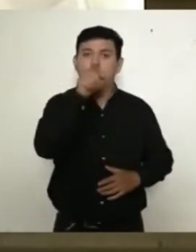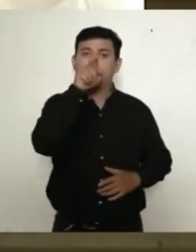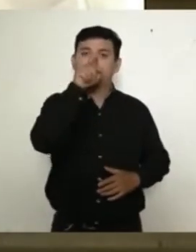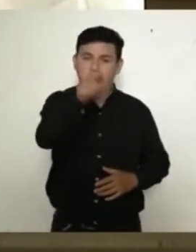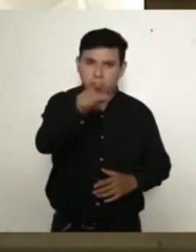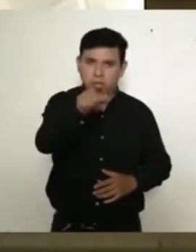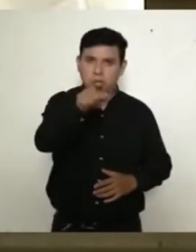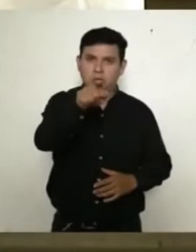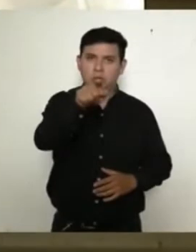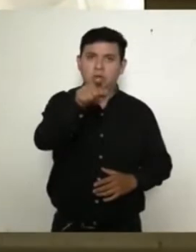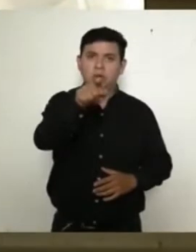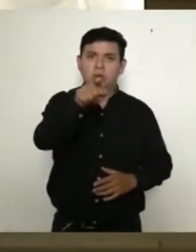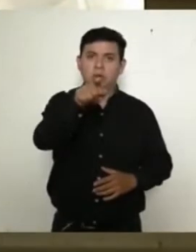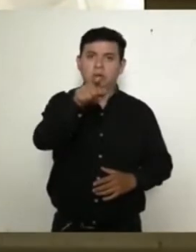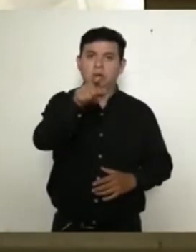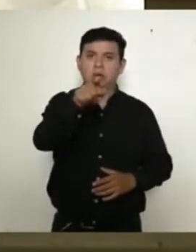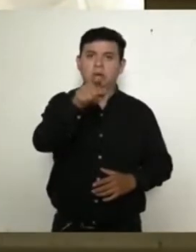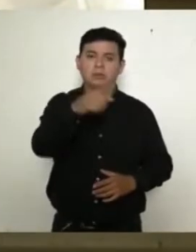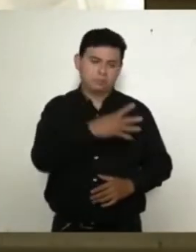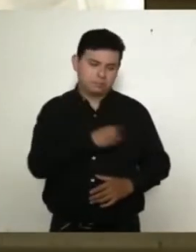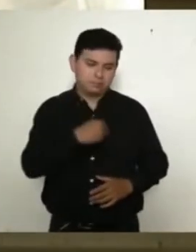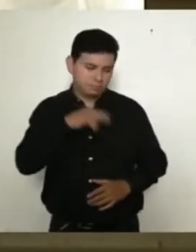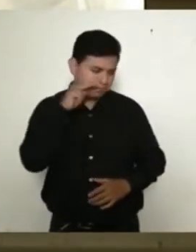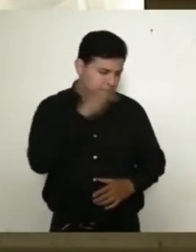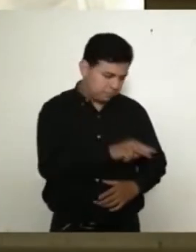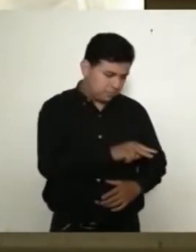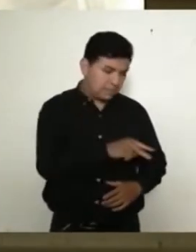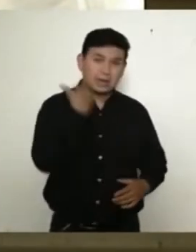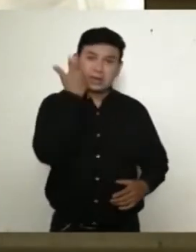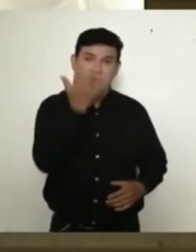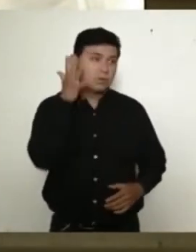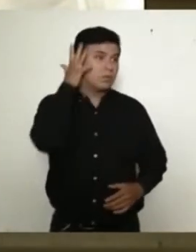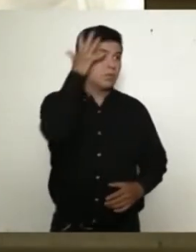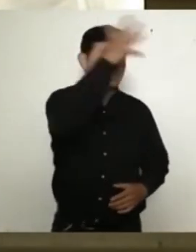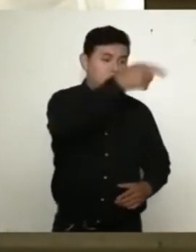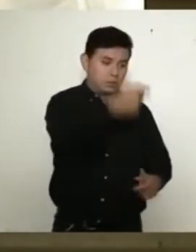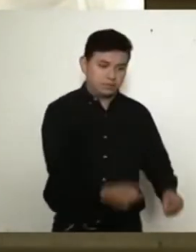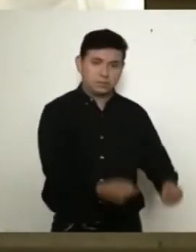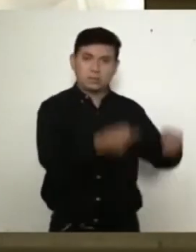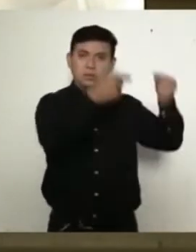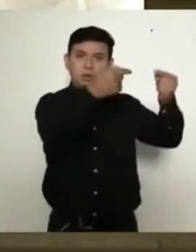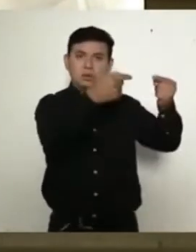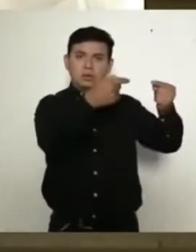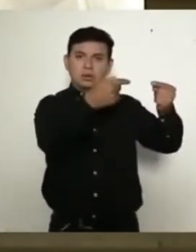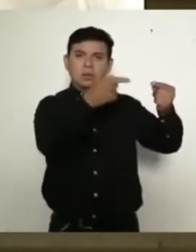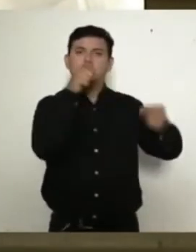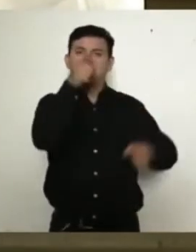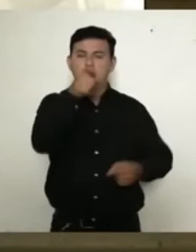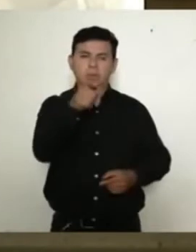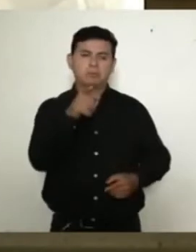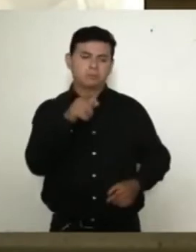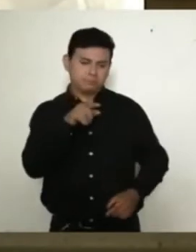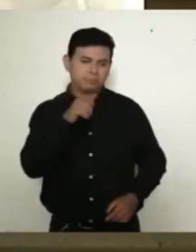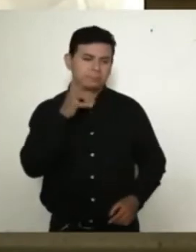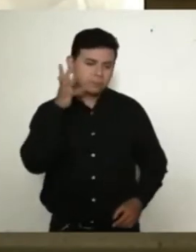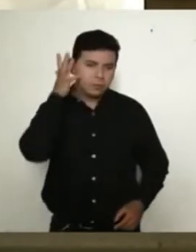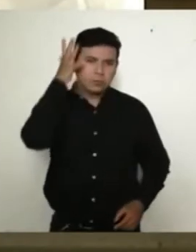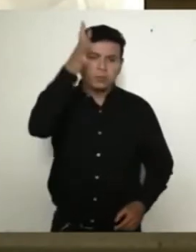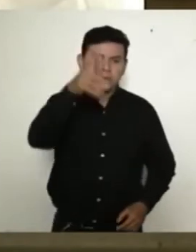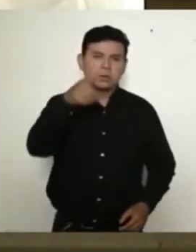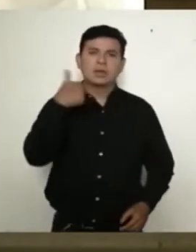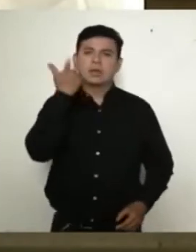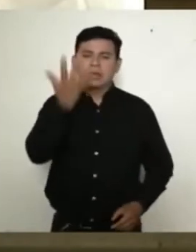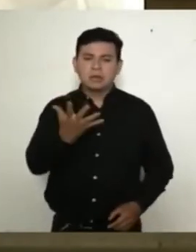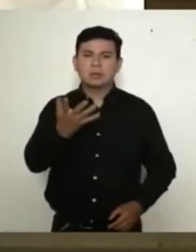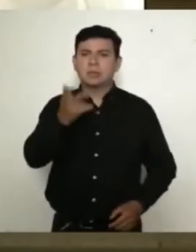ver a tus hijos crecer y cumplir sus sueños, que elijas una vez más